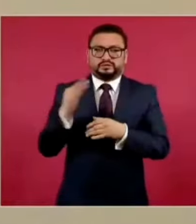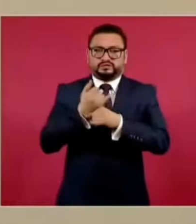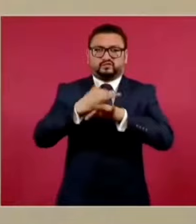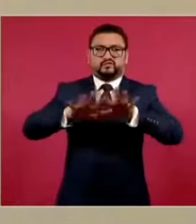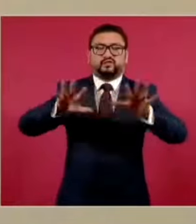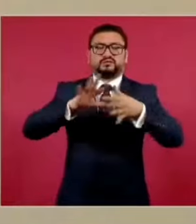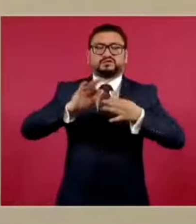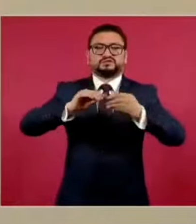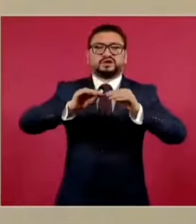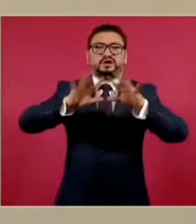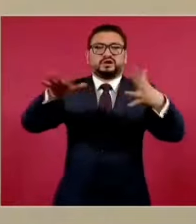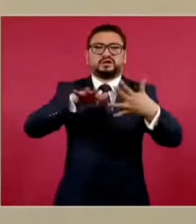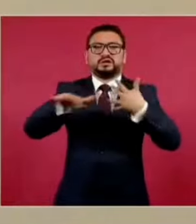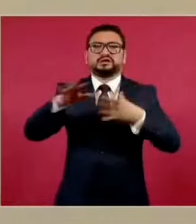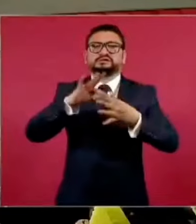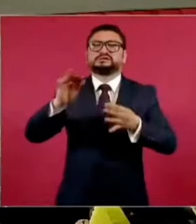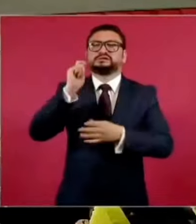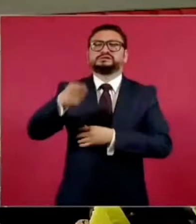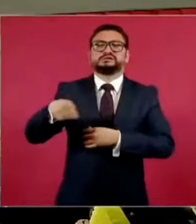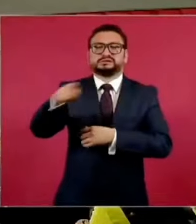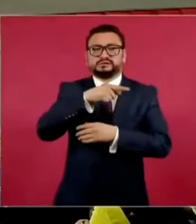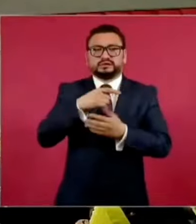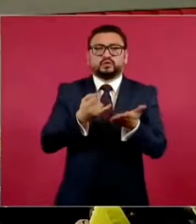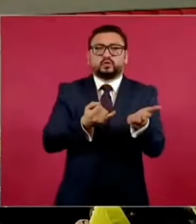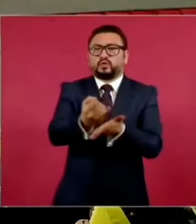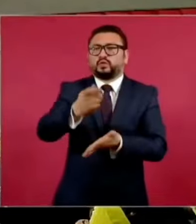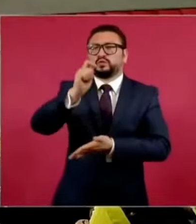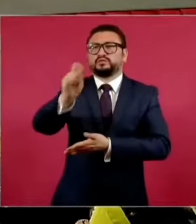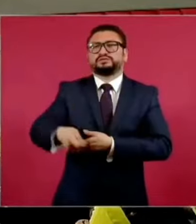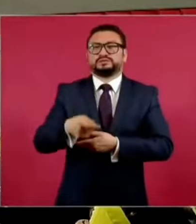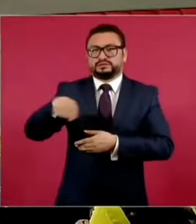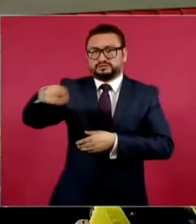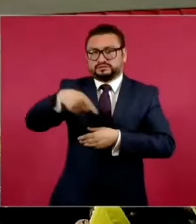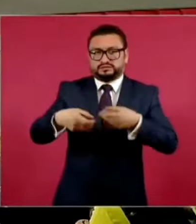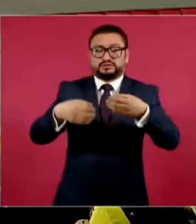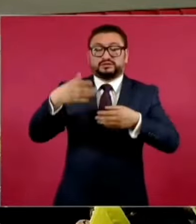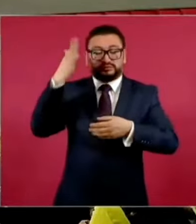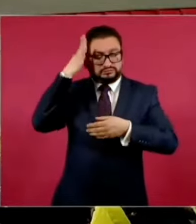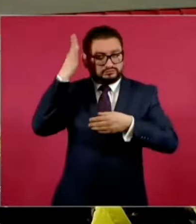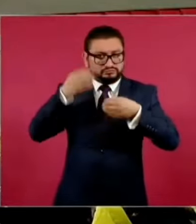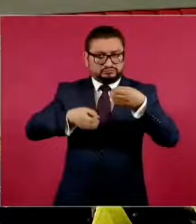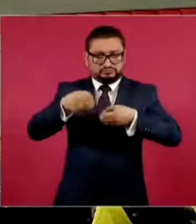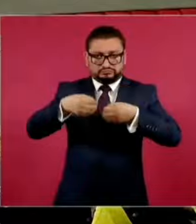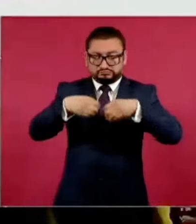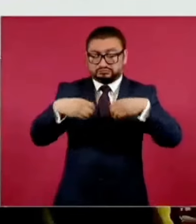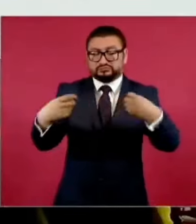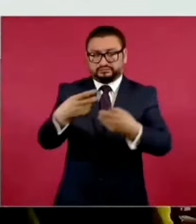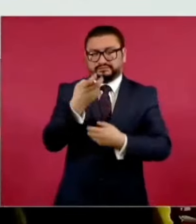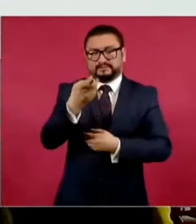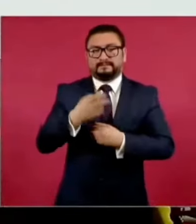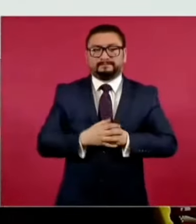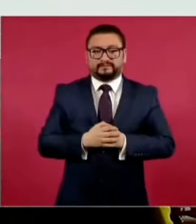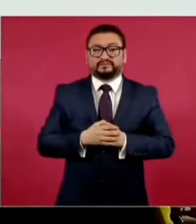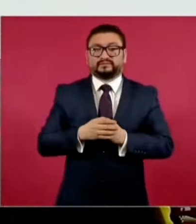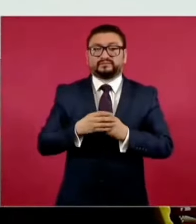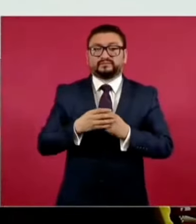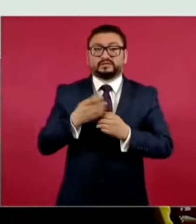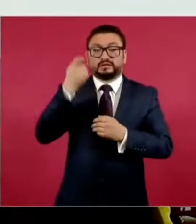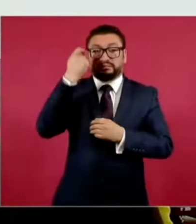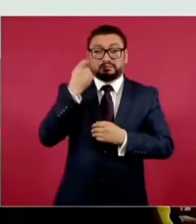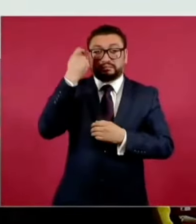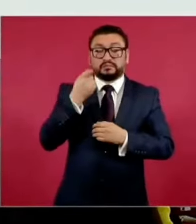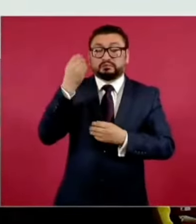conocer qué están determinando y decidiendo los ministros. Por el otro lado, se elimina la pensión